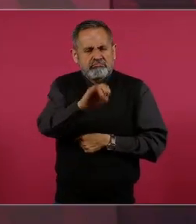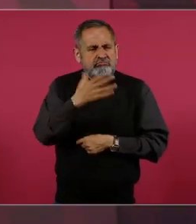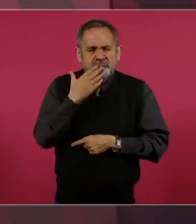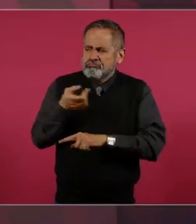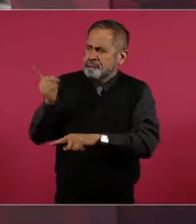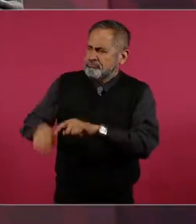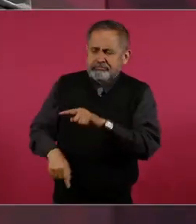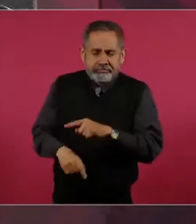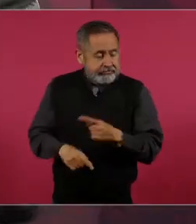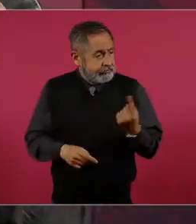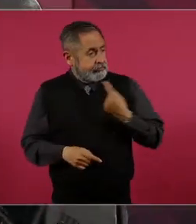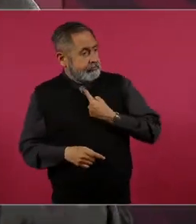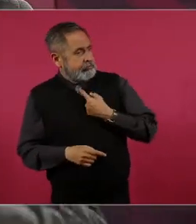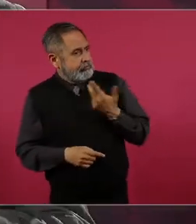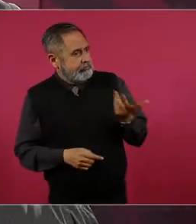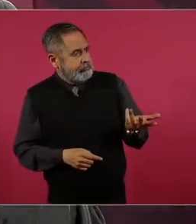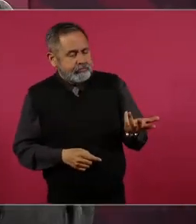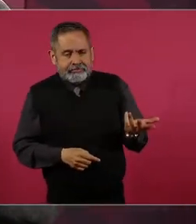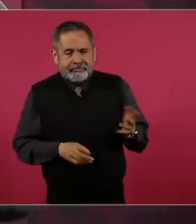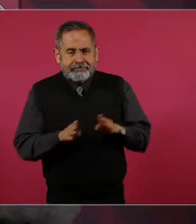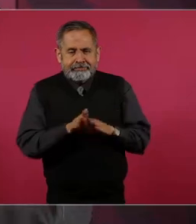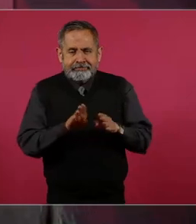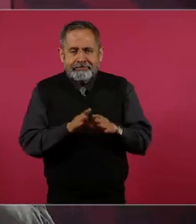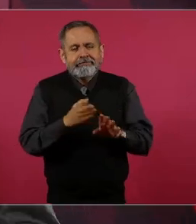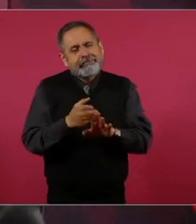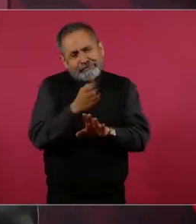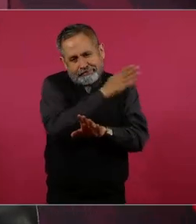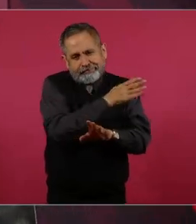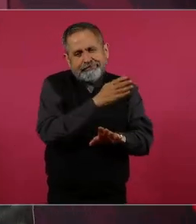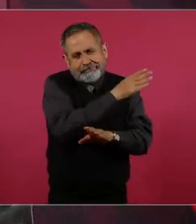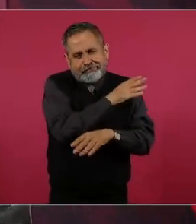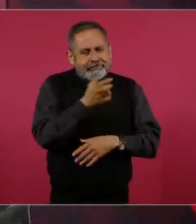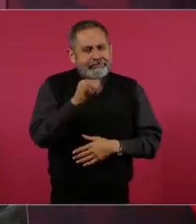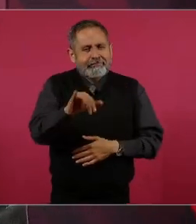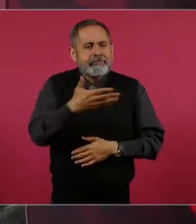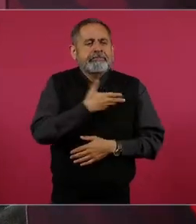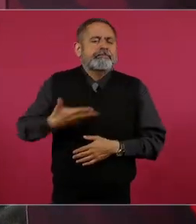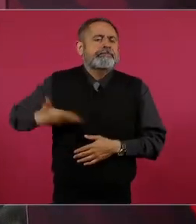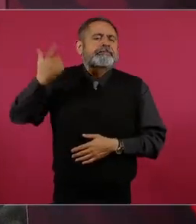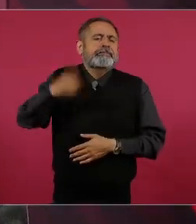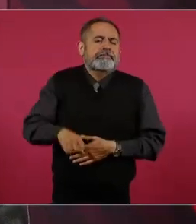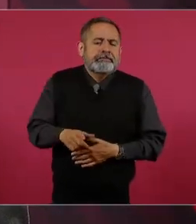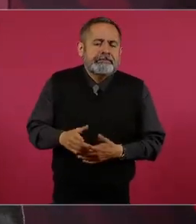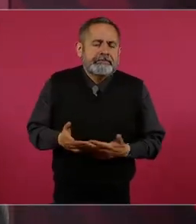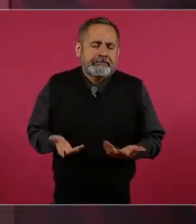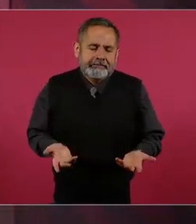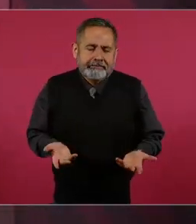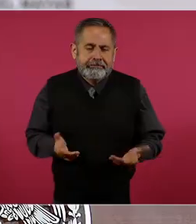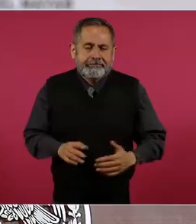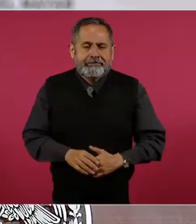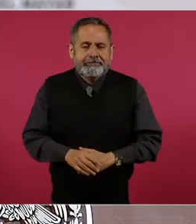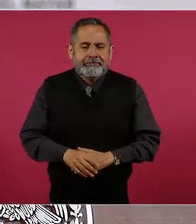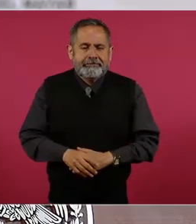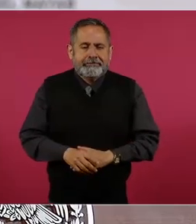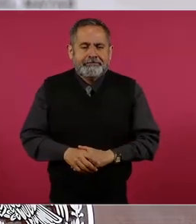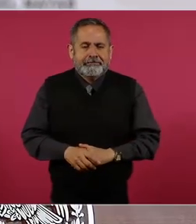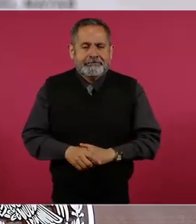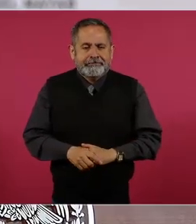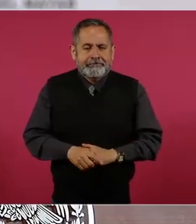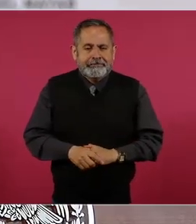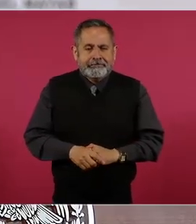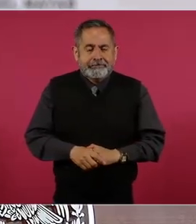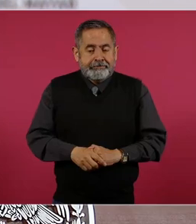Pues así era antes. Ahora, ¿por qué sucede